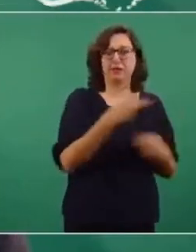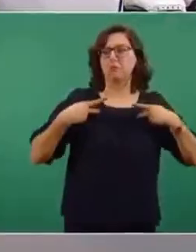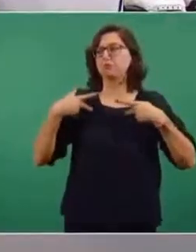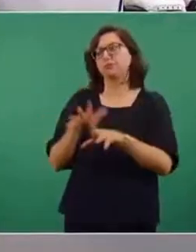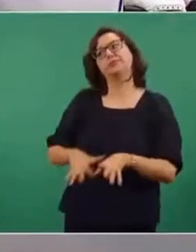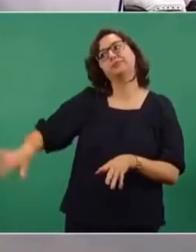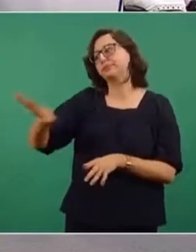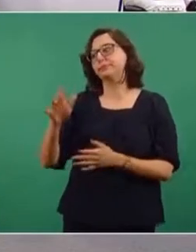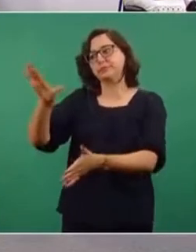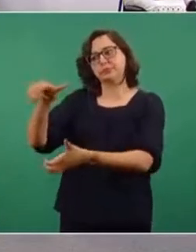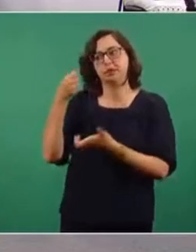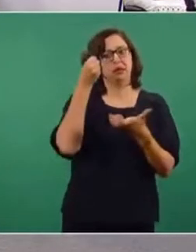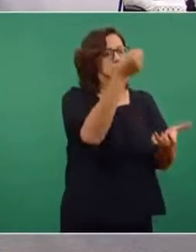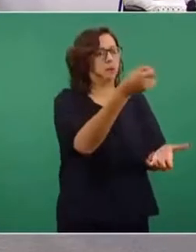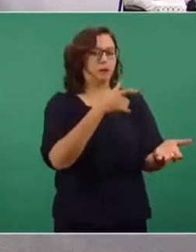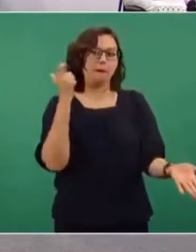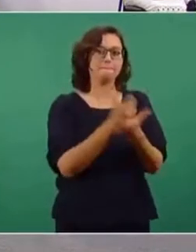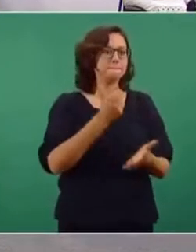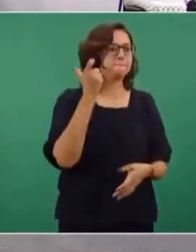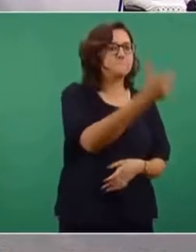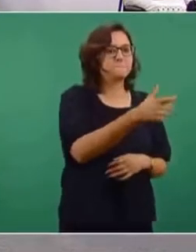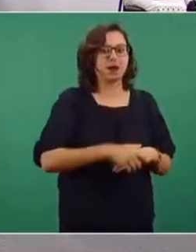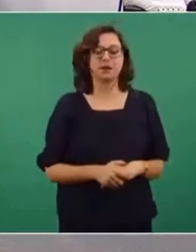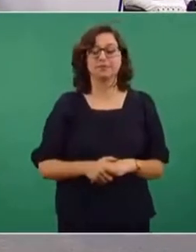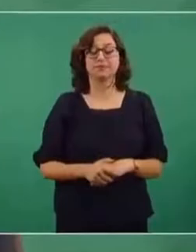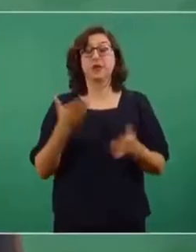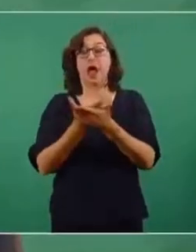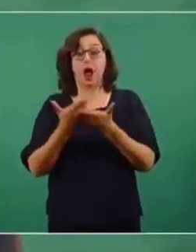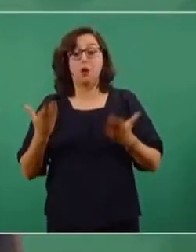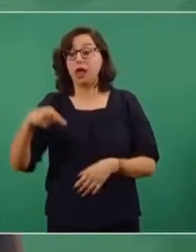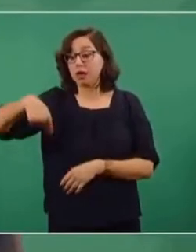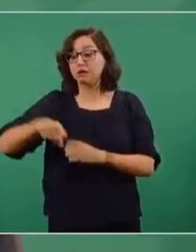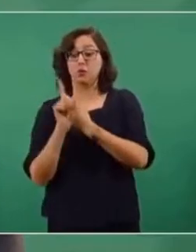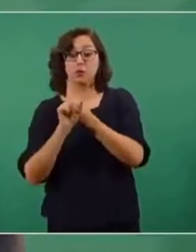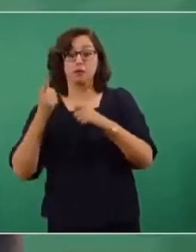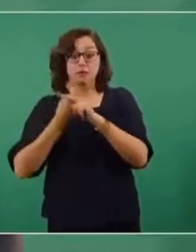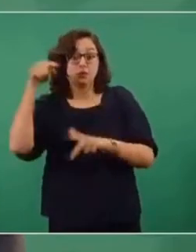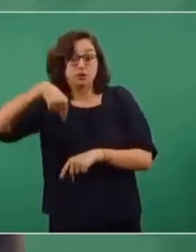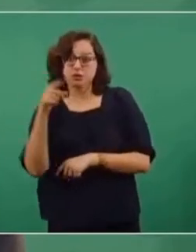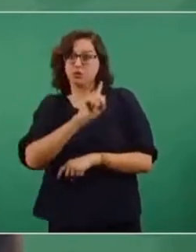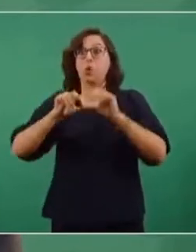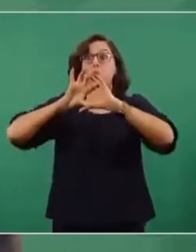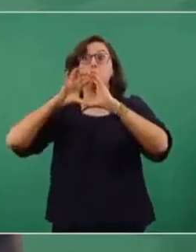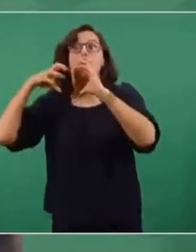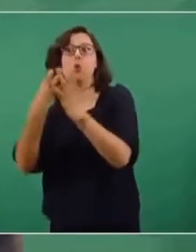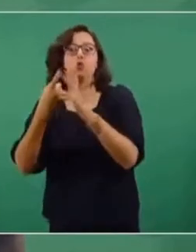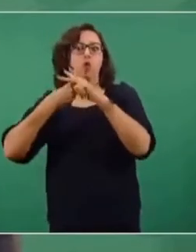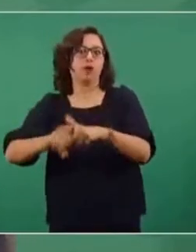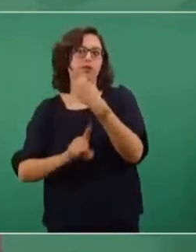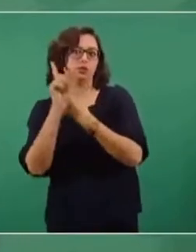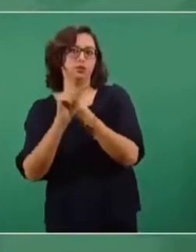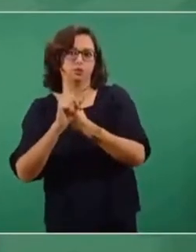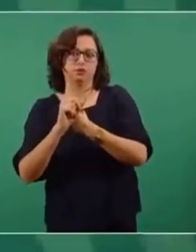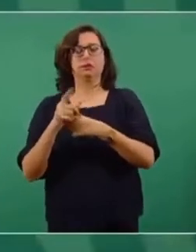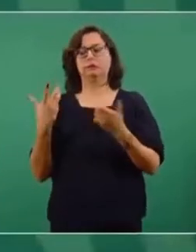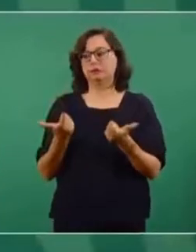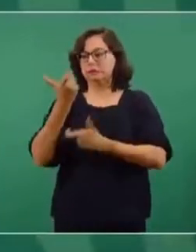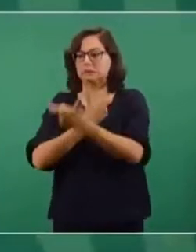Ahora la crisis origina afuera y nosotros no rescatamos a los de arriba. Querían eso y hasta